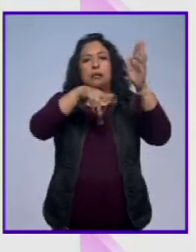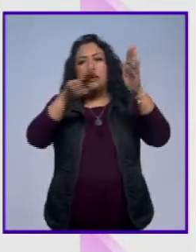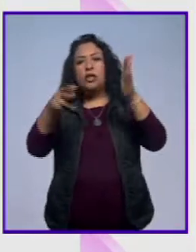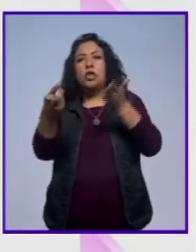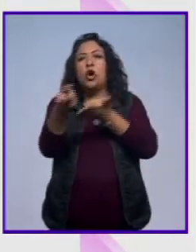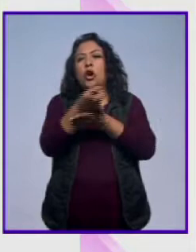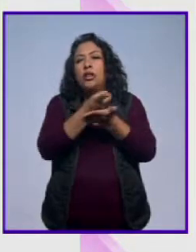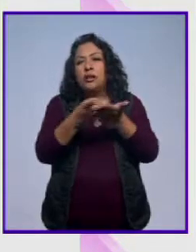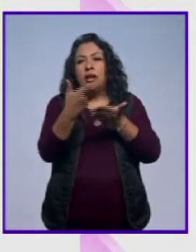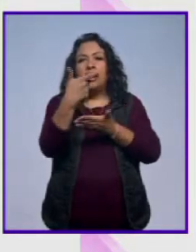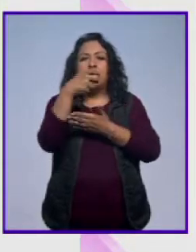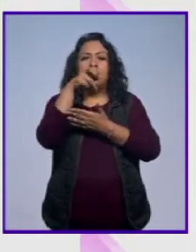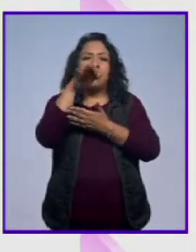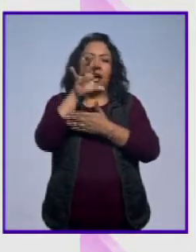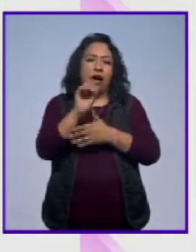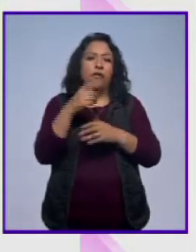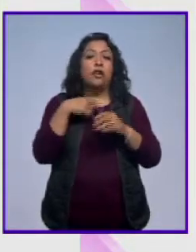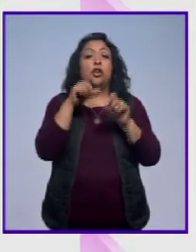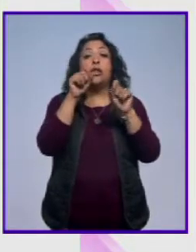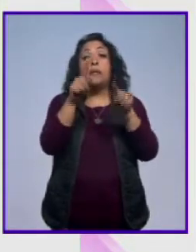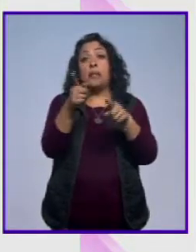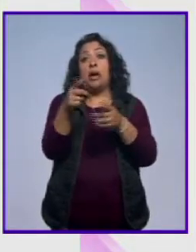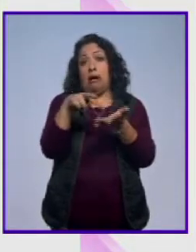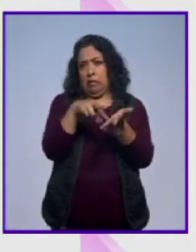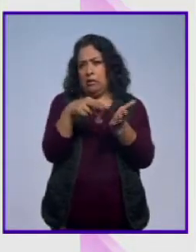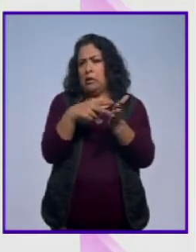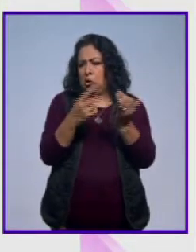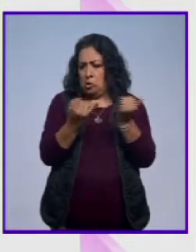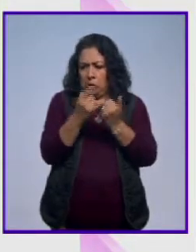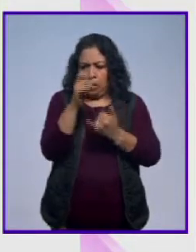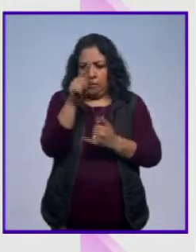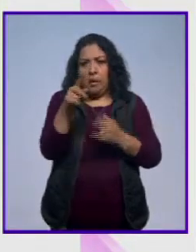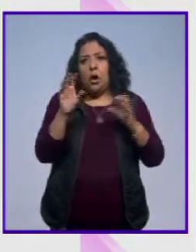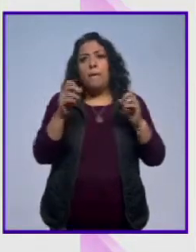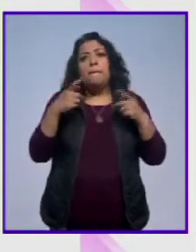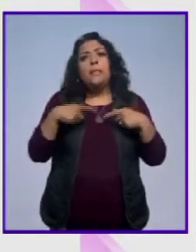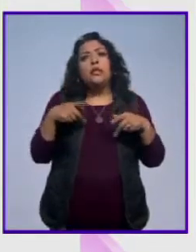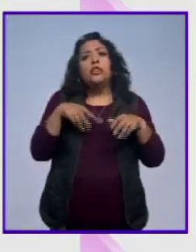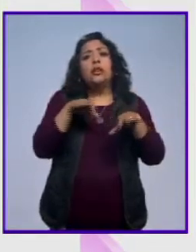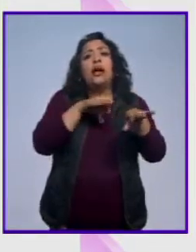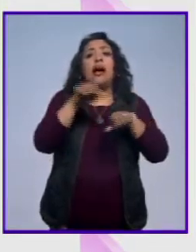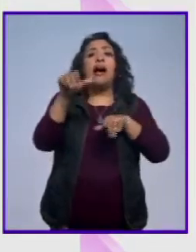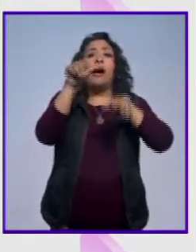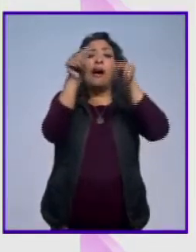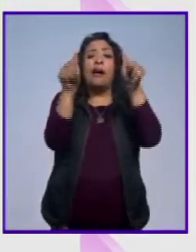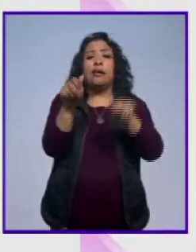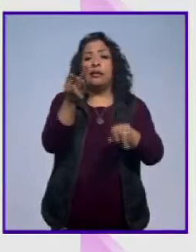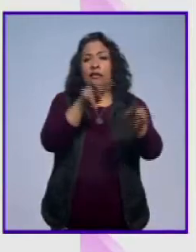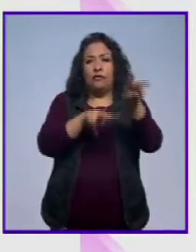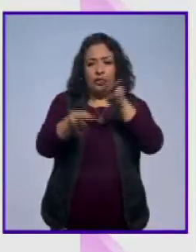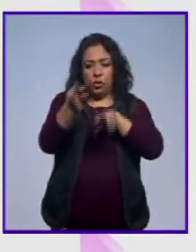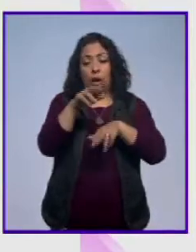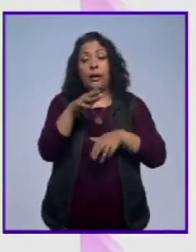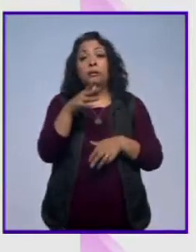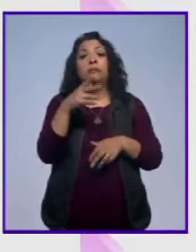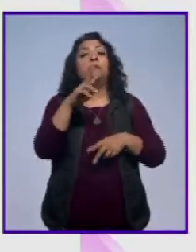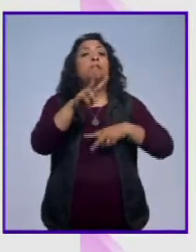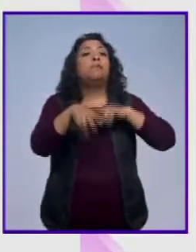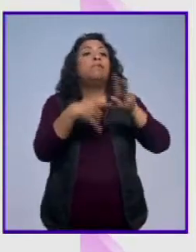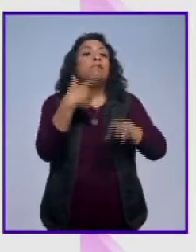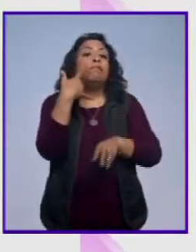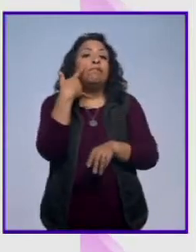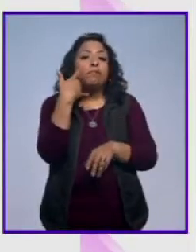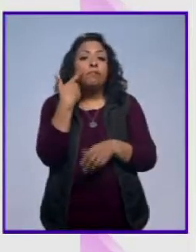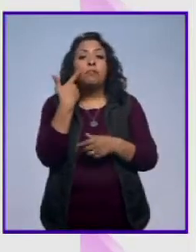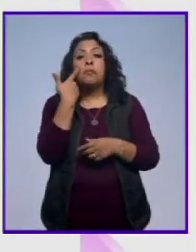gráficos, incluso arquitectos, gente que trabaja en las artes visuales, se den una vuelta y